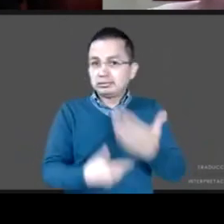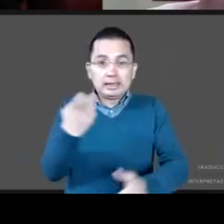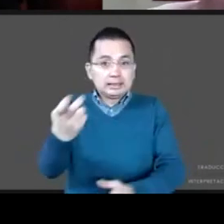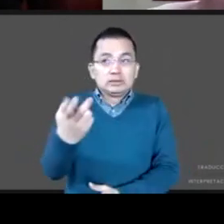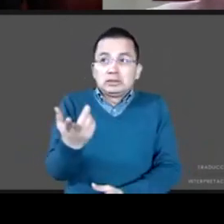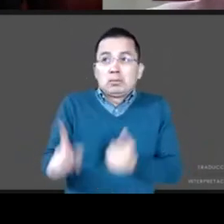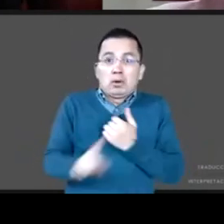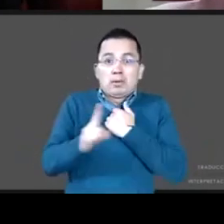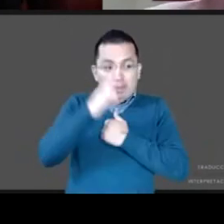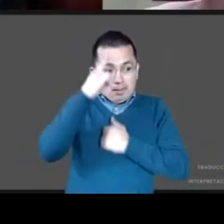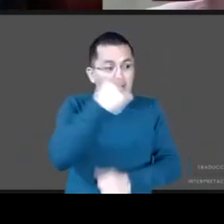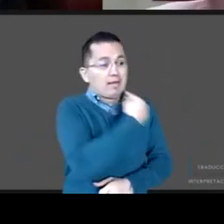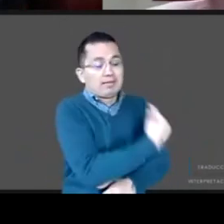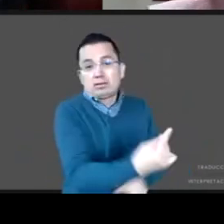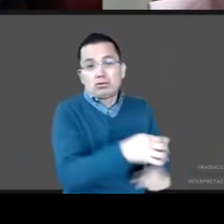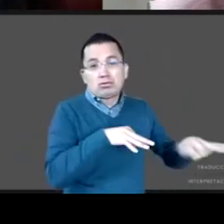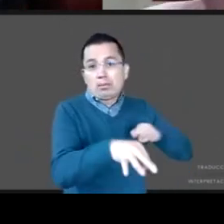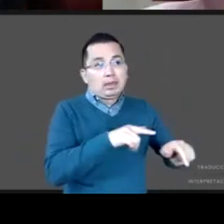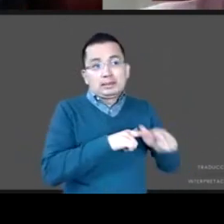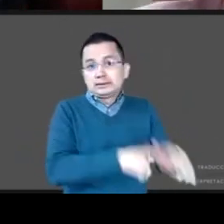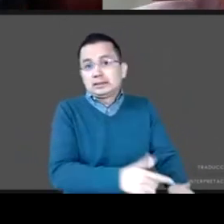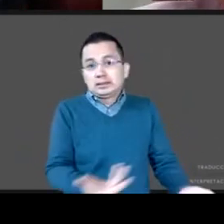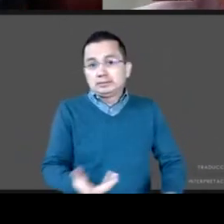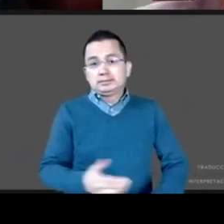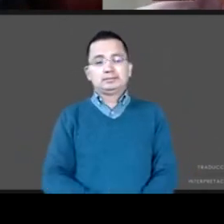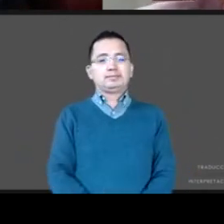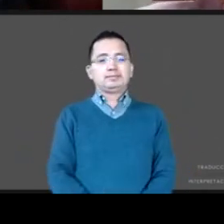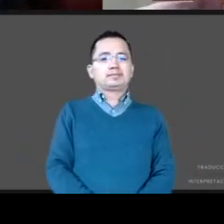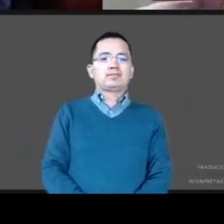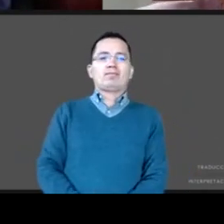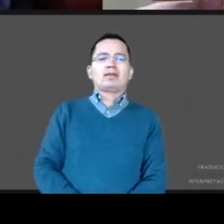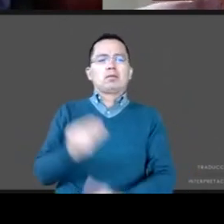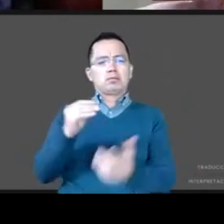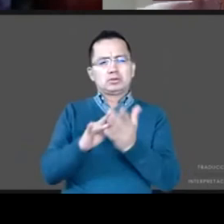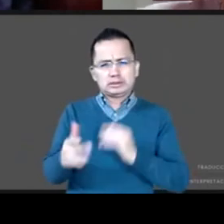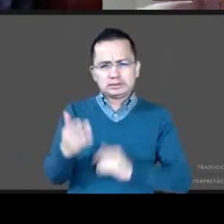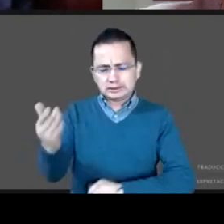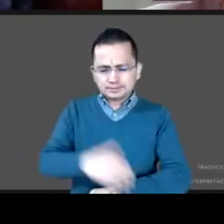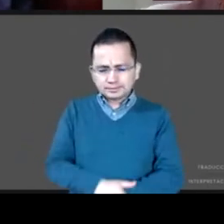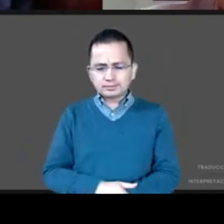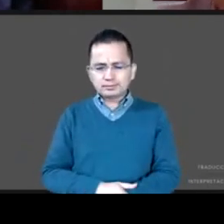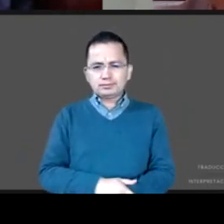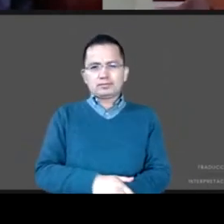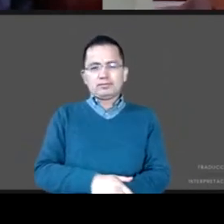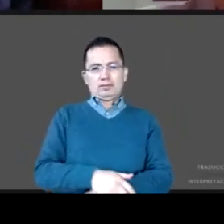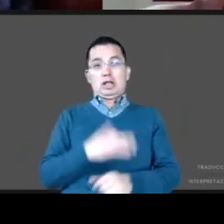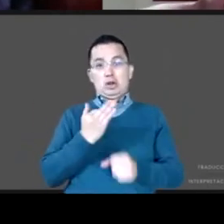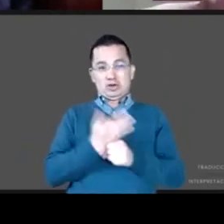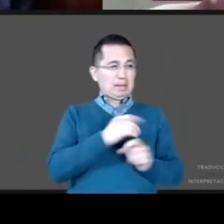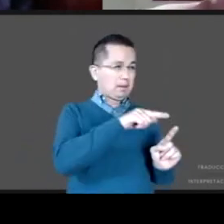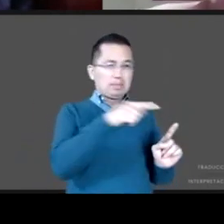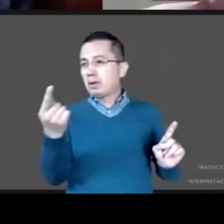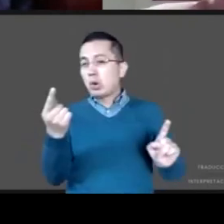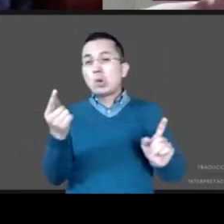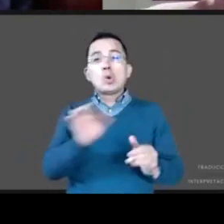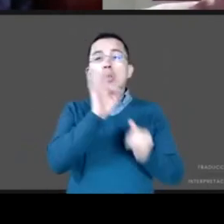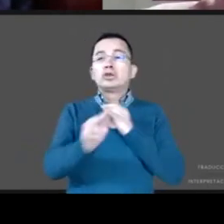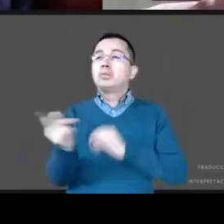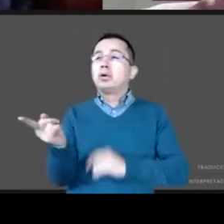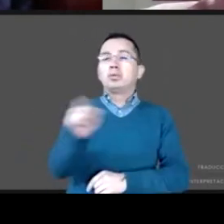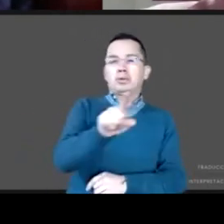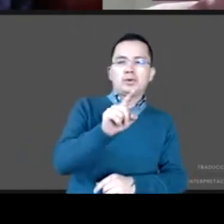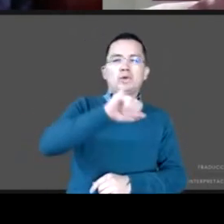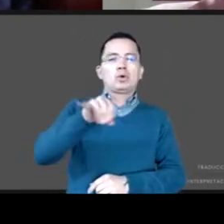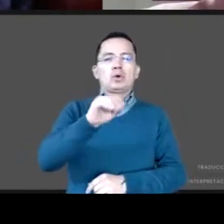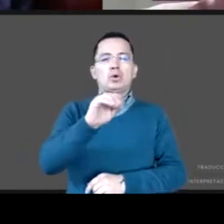Gracias. Muy bien, muy bien. Pues muchas gracias, Manuel. Pues antes de irnos a la ronda de conclusiones, cerramos esta ronda con José Nabor. Y